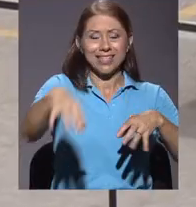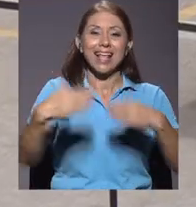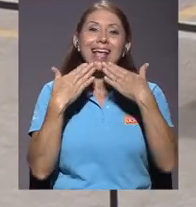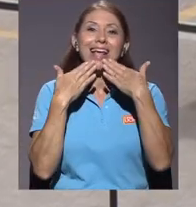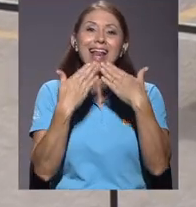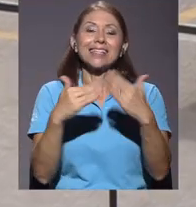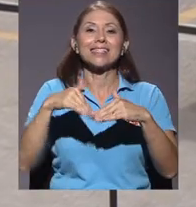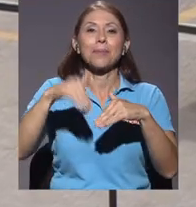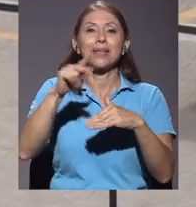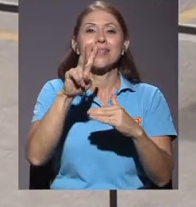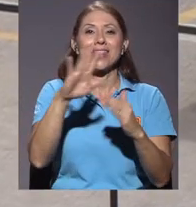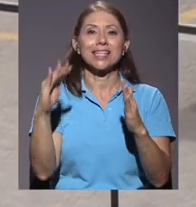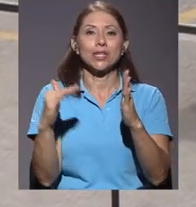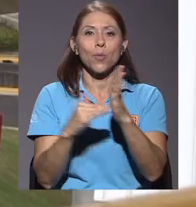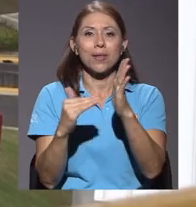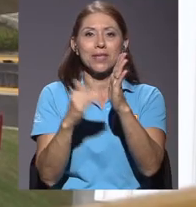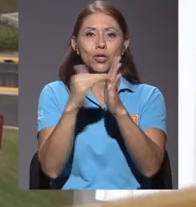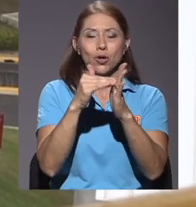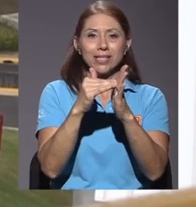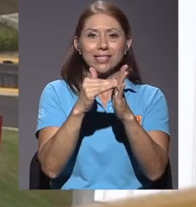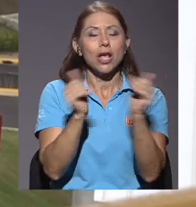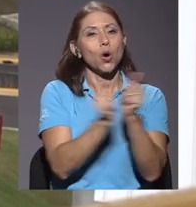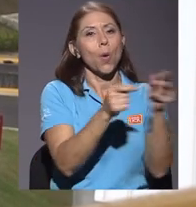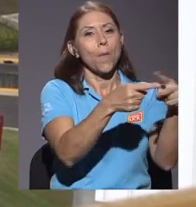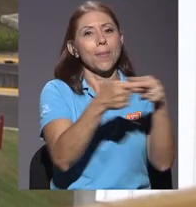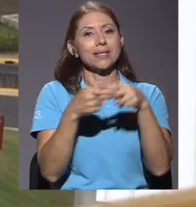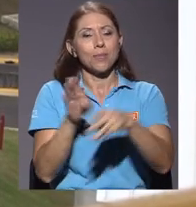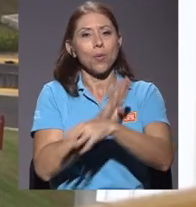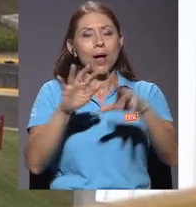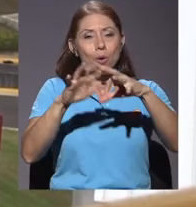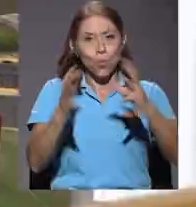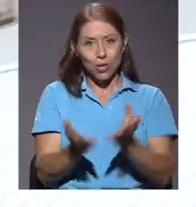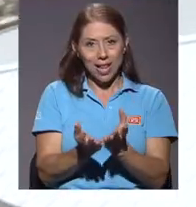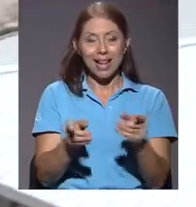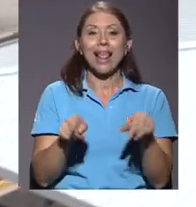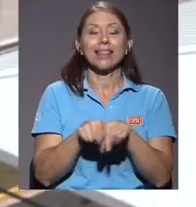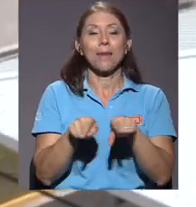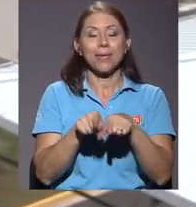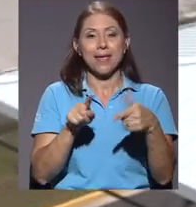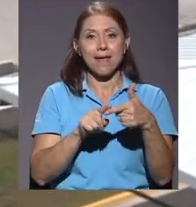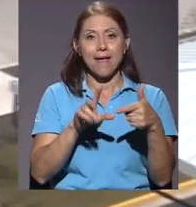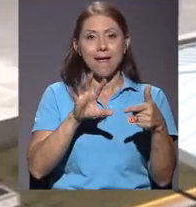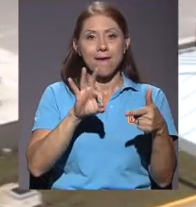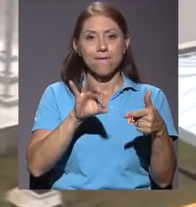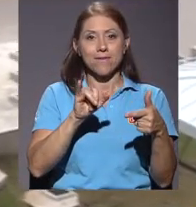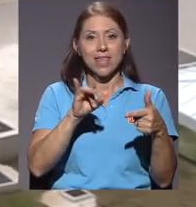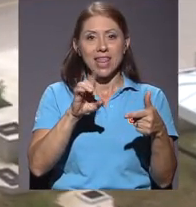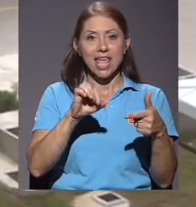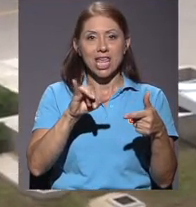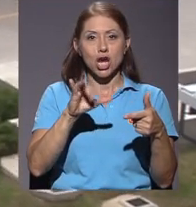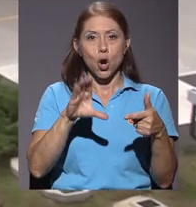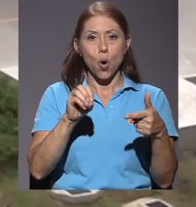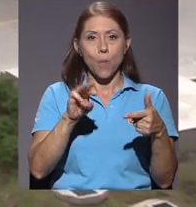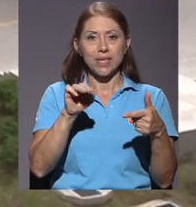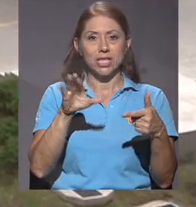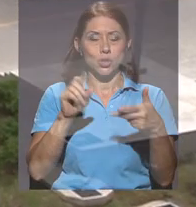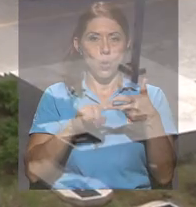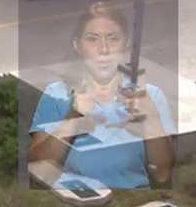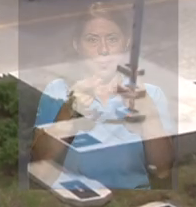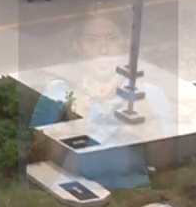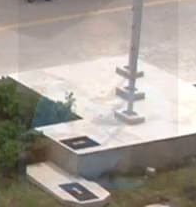inversión de más de 25 mil millones con el préstamo del Banco Mundial, la figura del pideicomiso y el presupuesto interno.